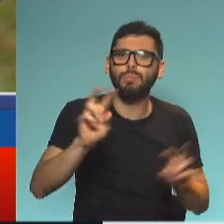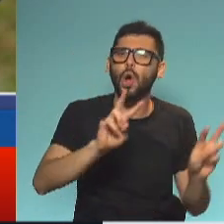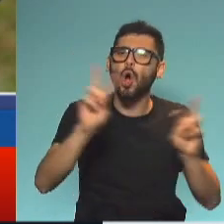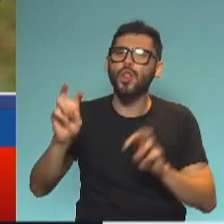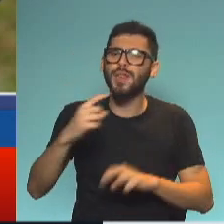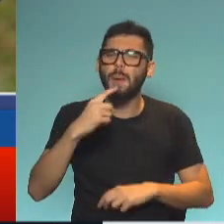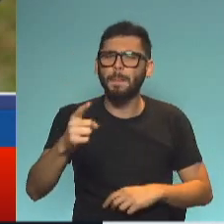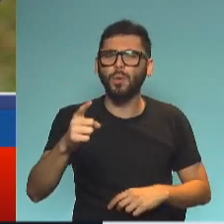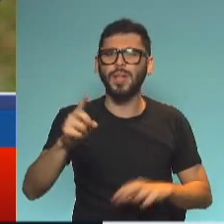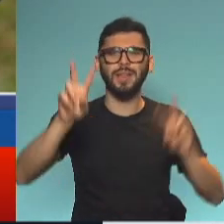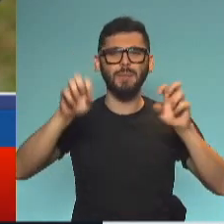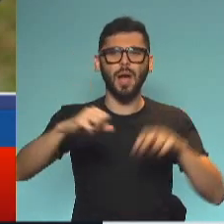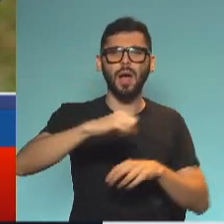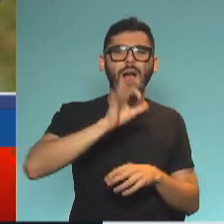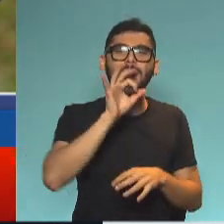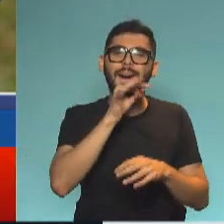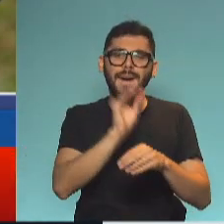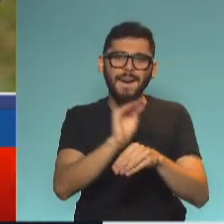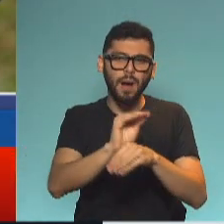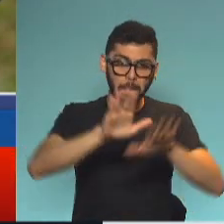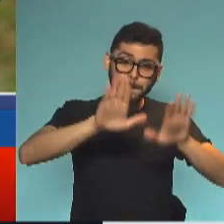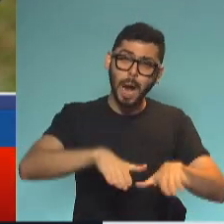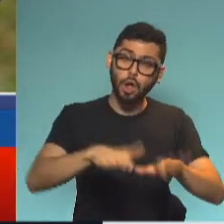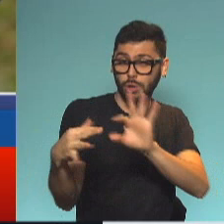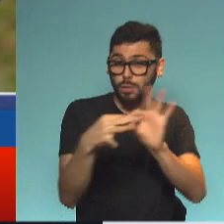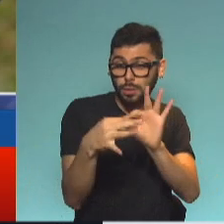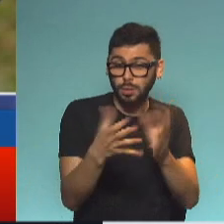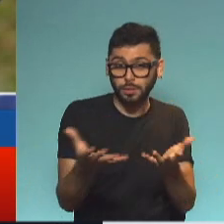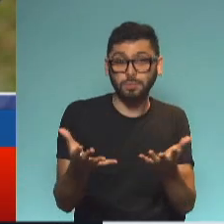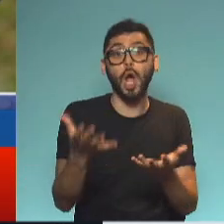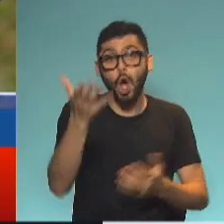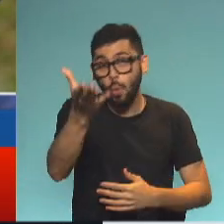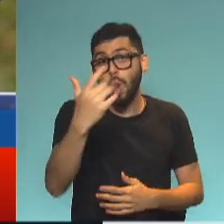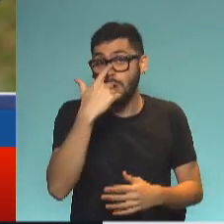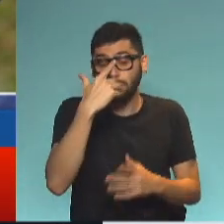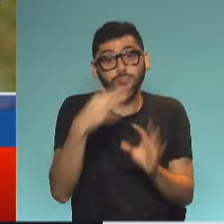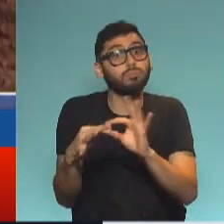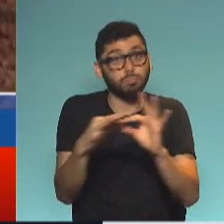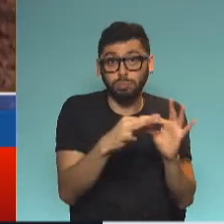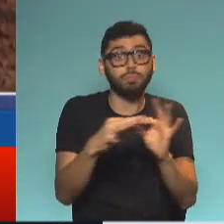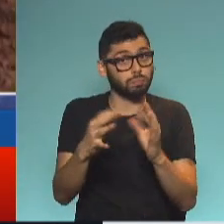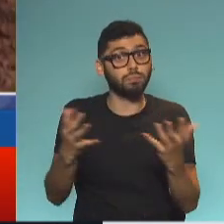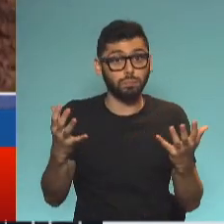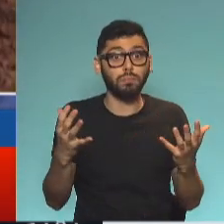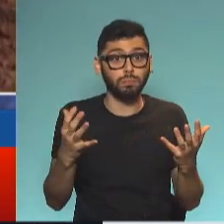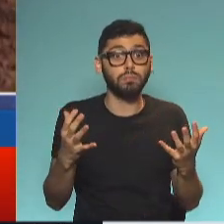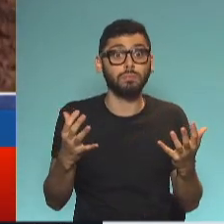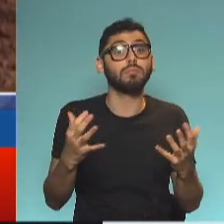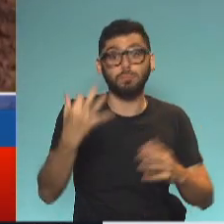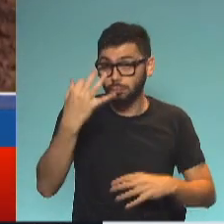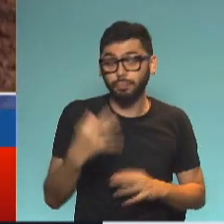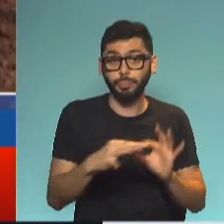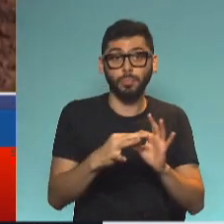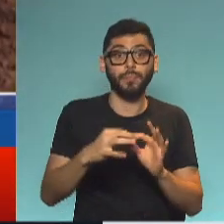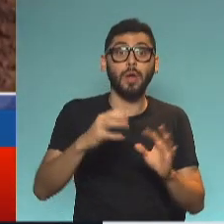tema, te iba a preguntar por el paro ganadero justamente, que se vincula también. Bueno, tiene mucho que ver el paro ganadero, tiene exactamente que ver,